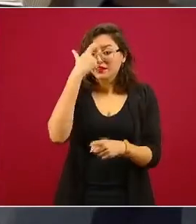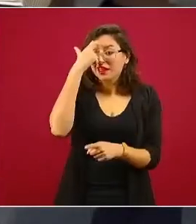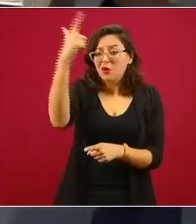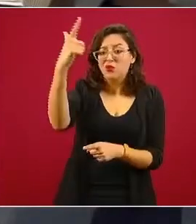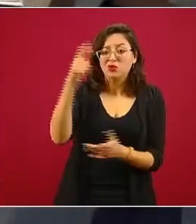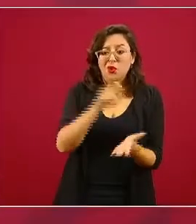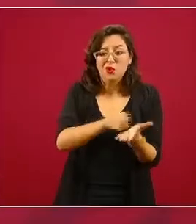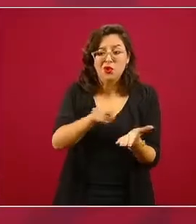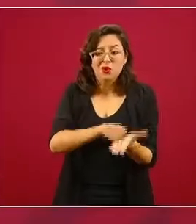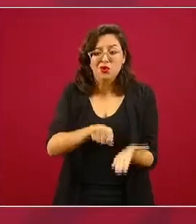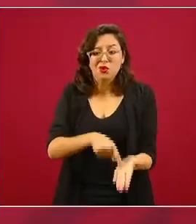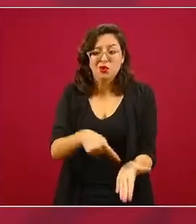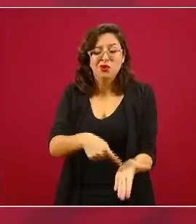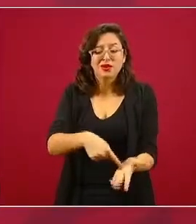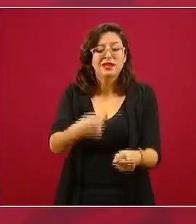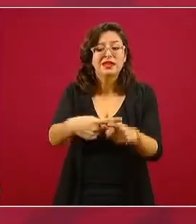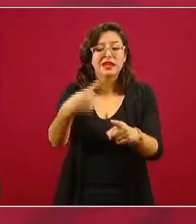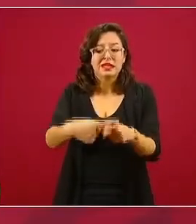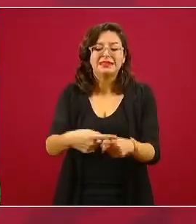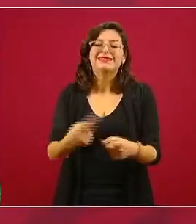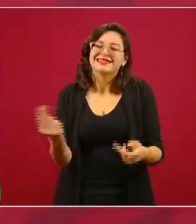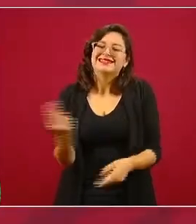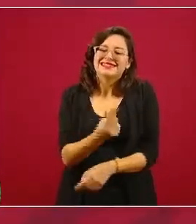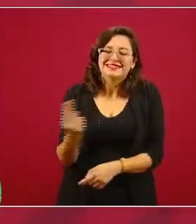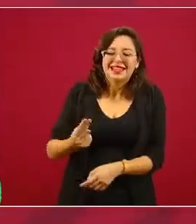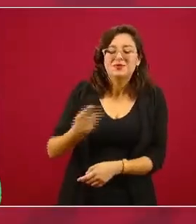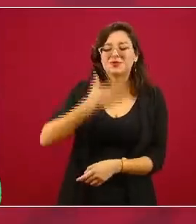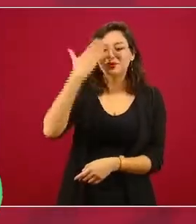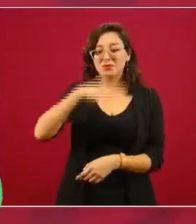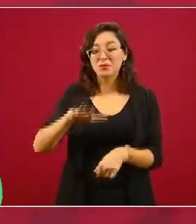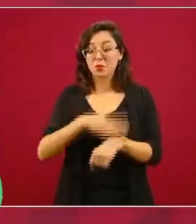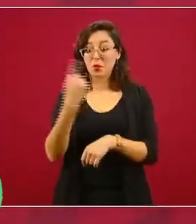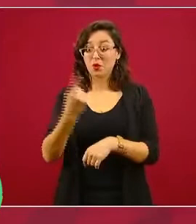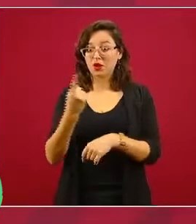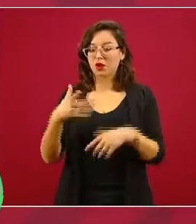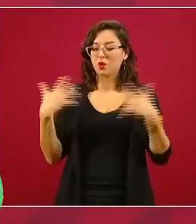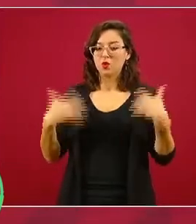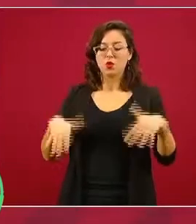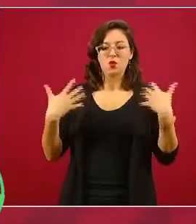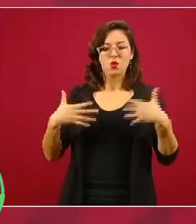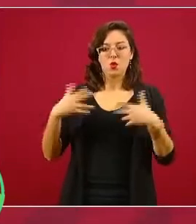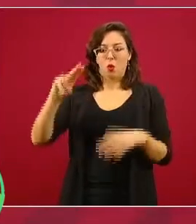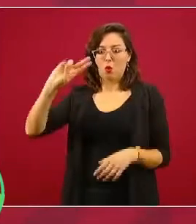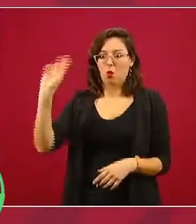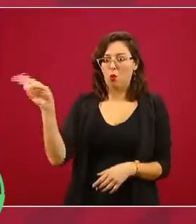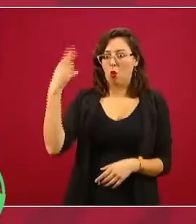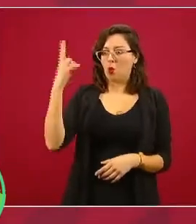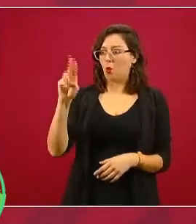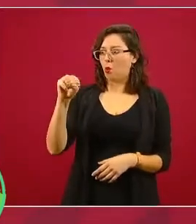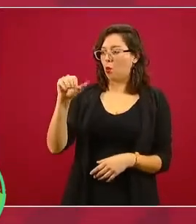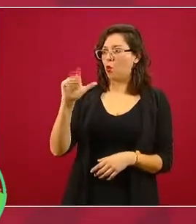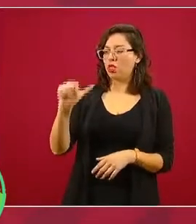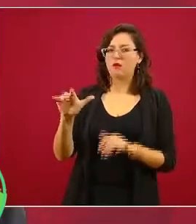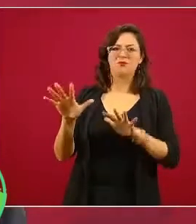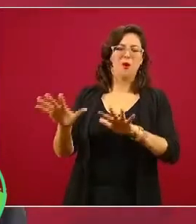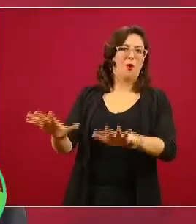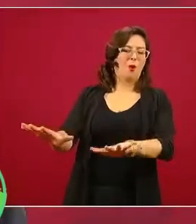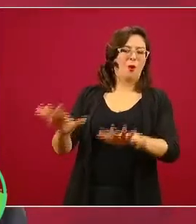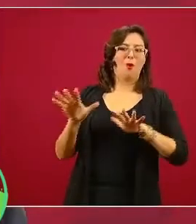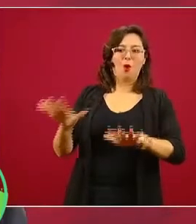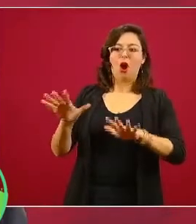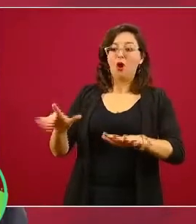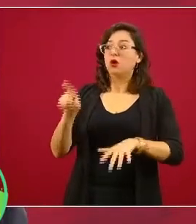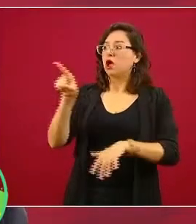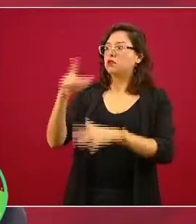nos ayuda, porque es útil saber cuando se dice de una institución tan noble y tan magnánima como la UNAM,